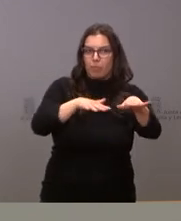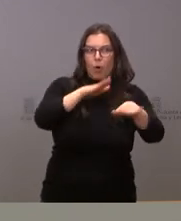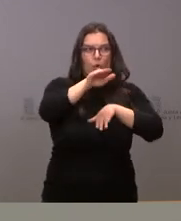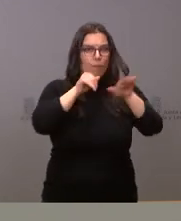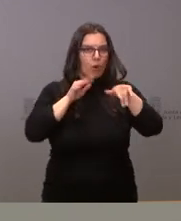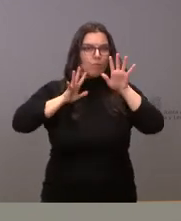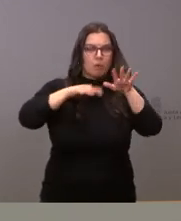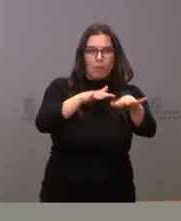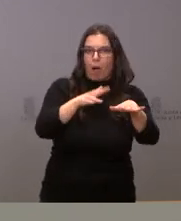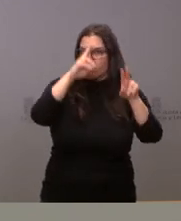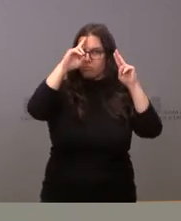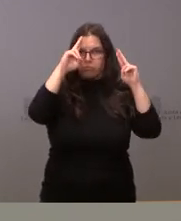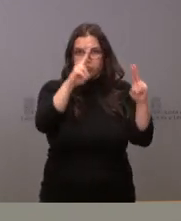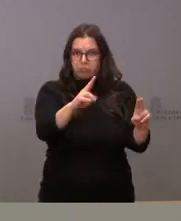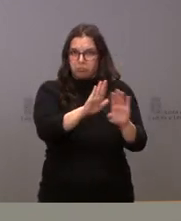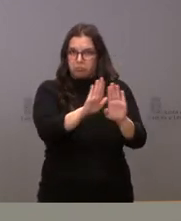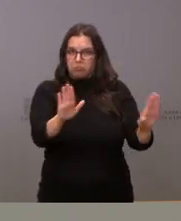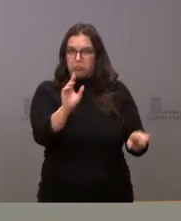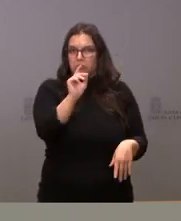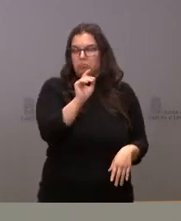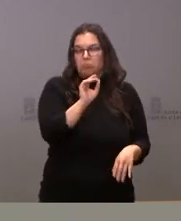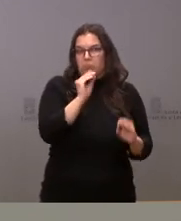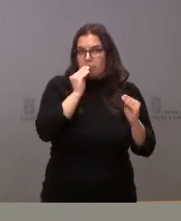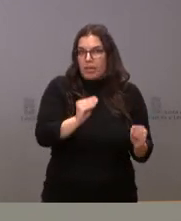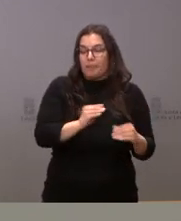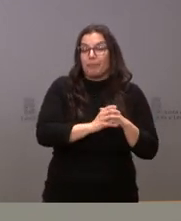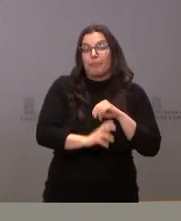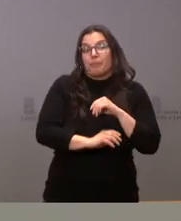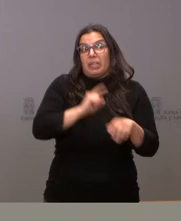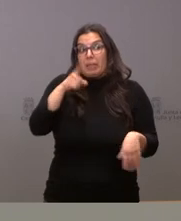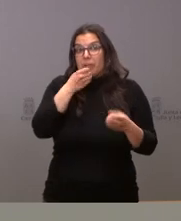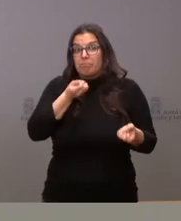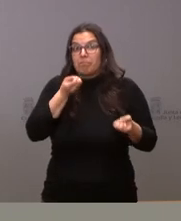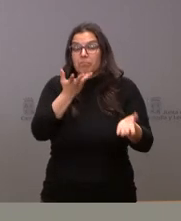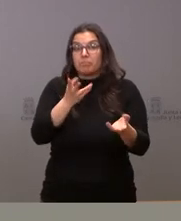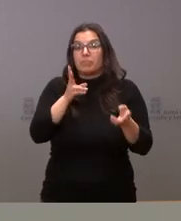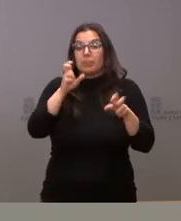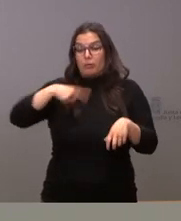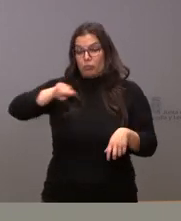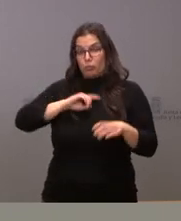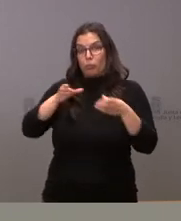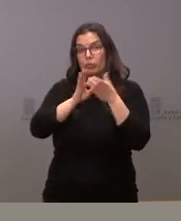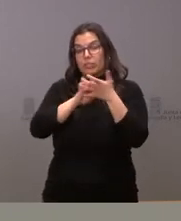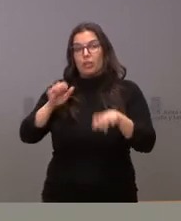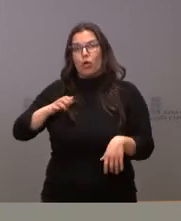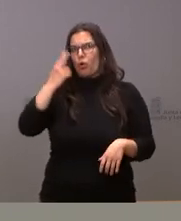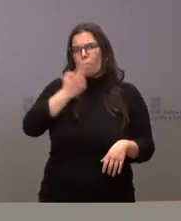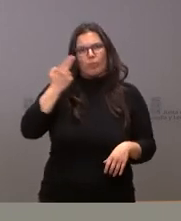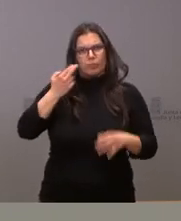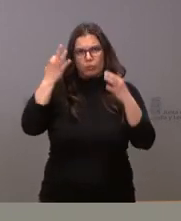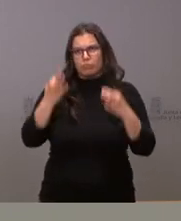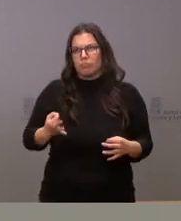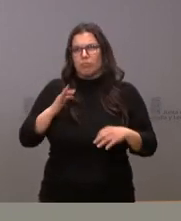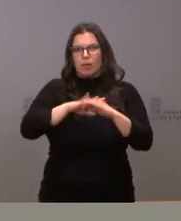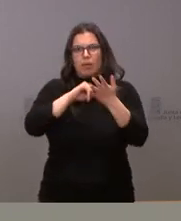convocatoria esa manifestación y en segundo lugar por lo que respecta a la Junta de Castilla y nuestro firme compromiso con los